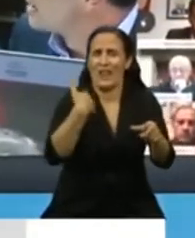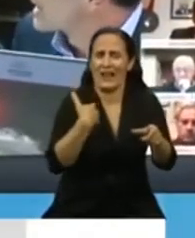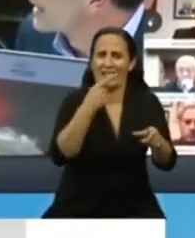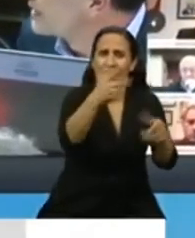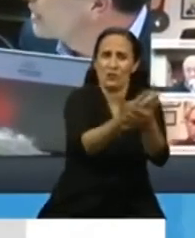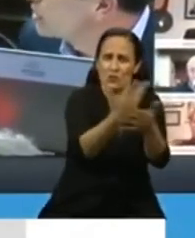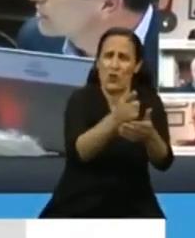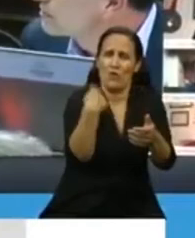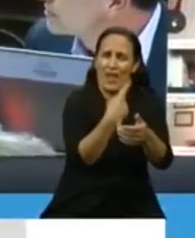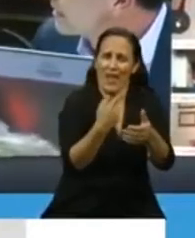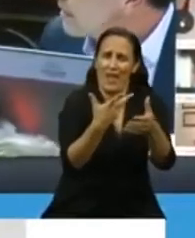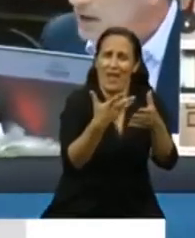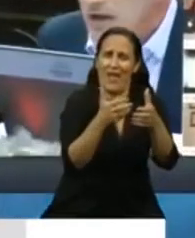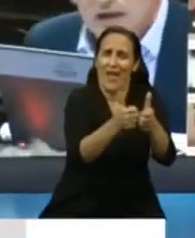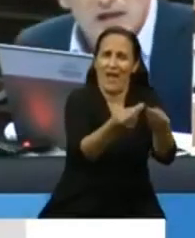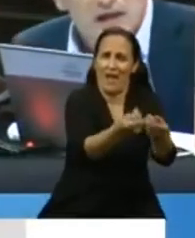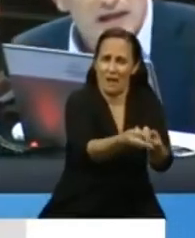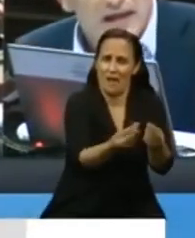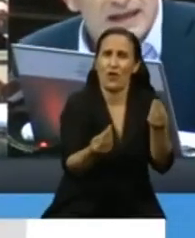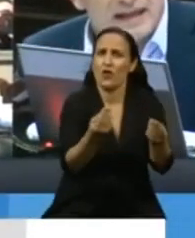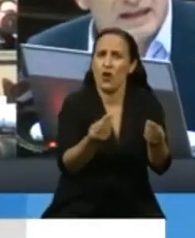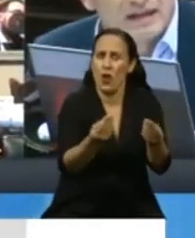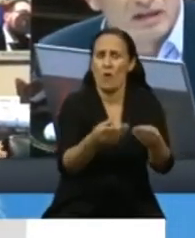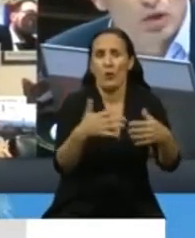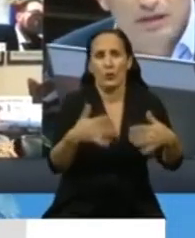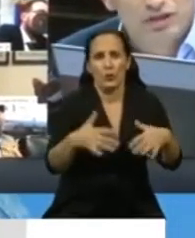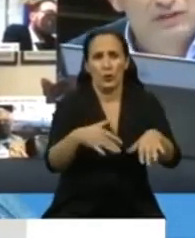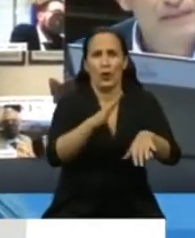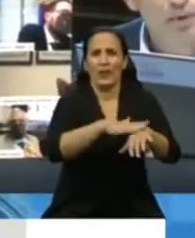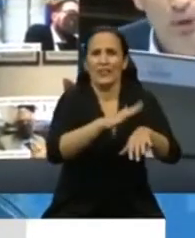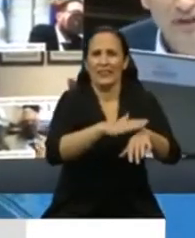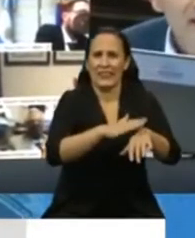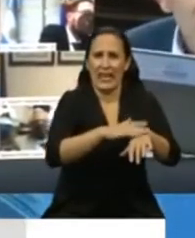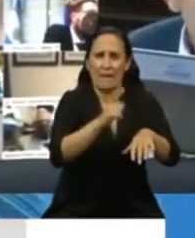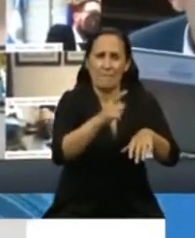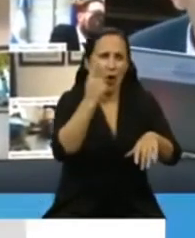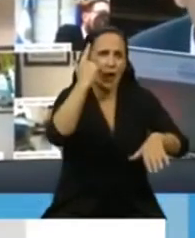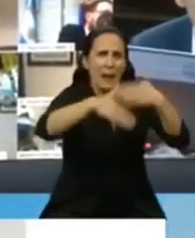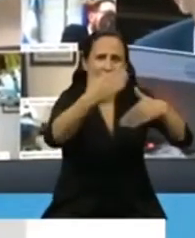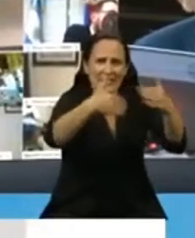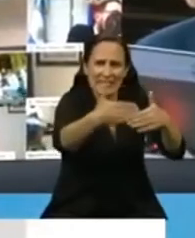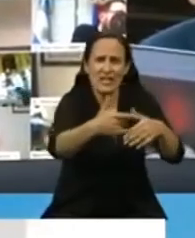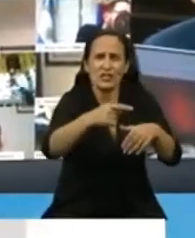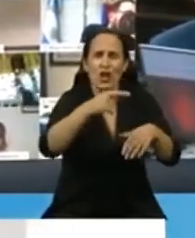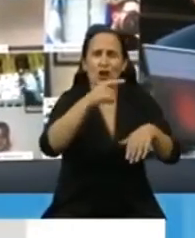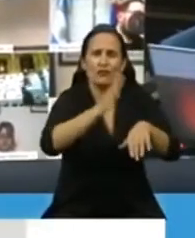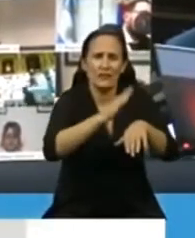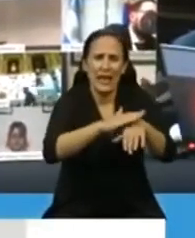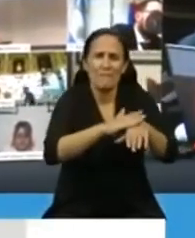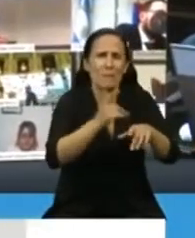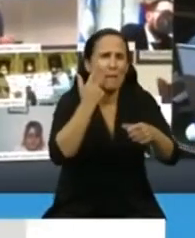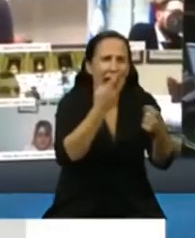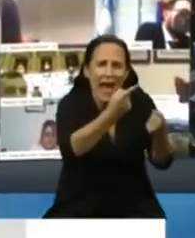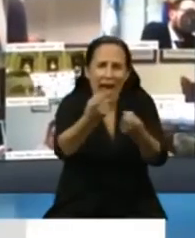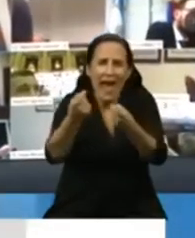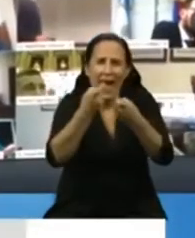tomándose un tiempo importantísimo para allornarse, para capacitarse, para formarse, para nutrirse